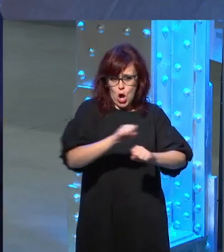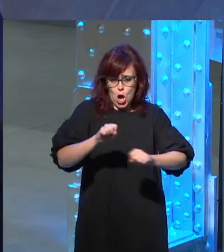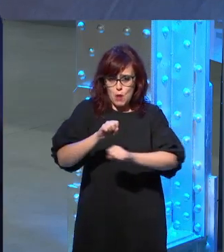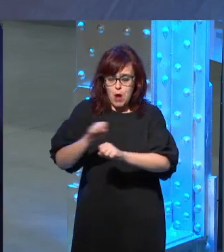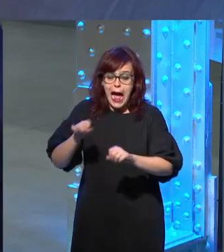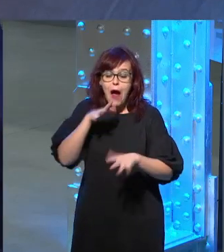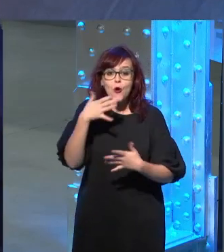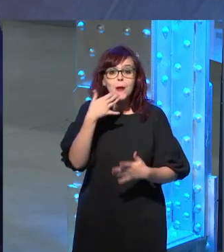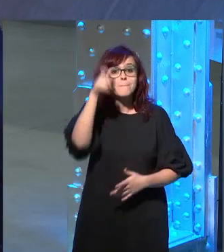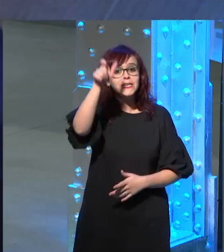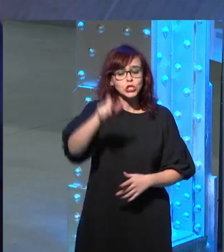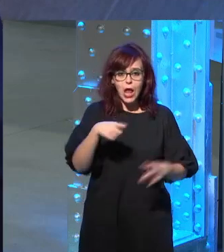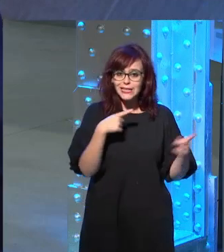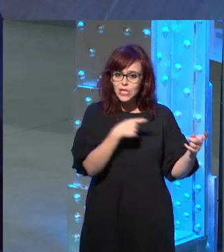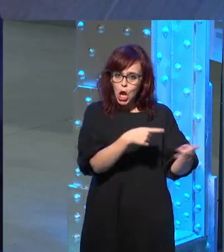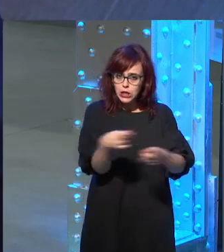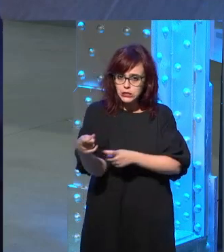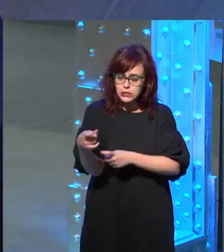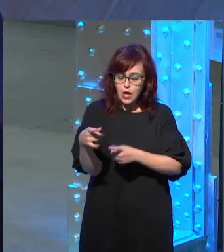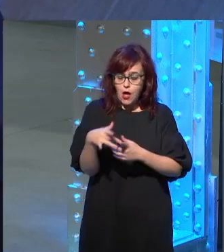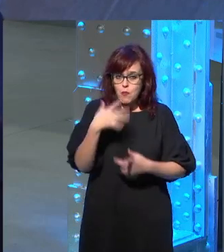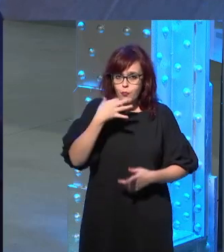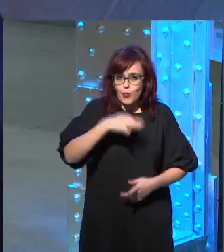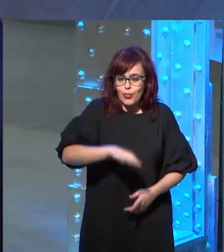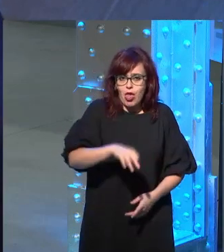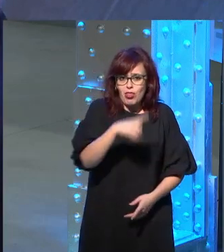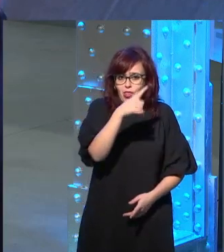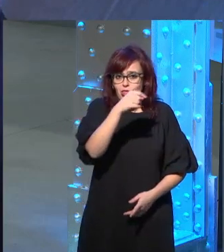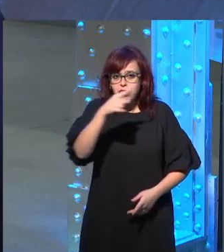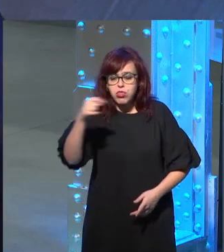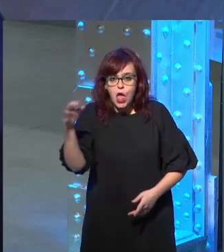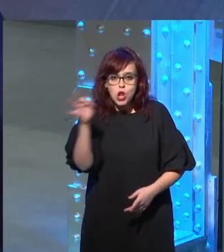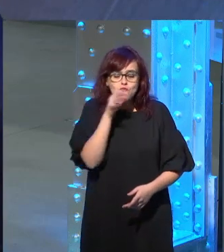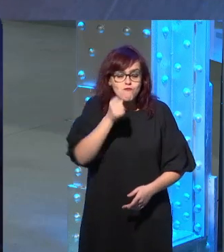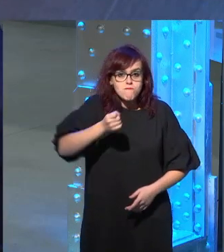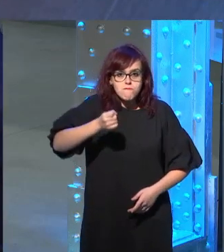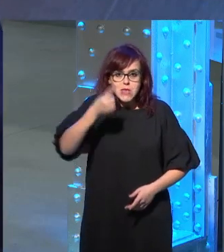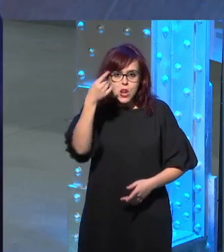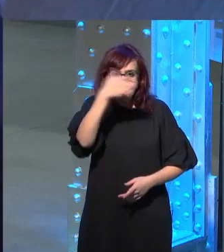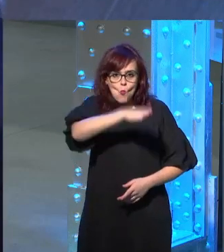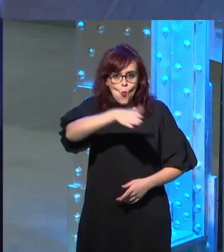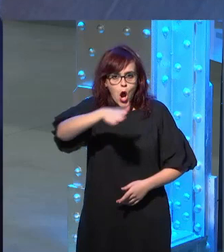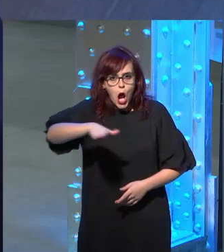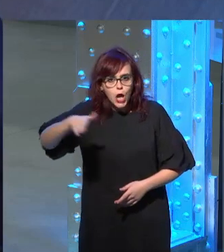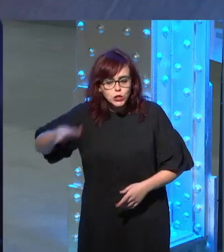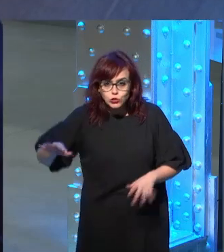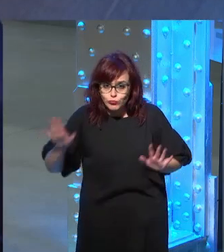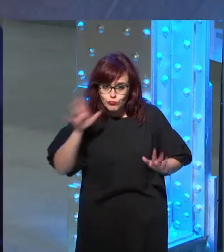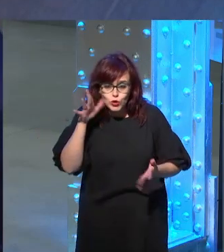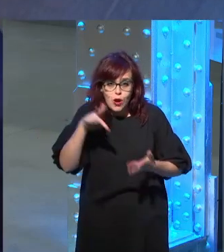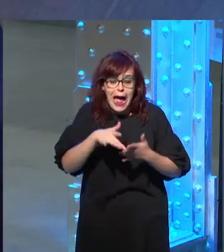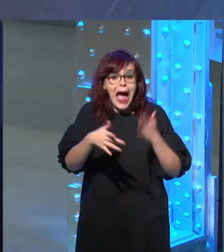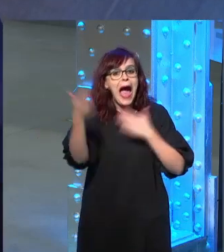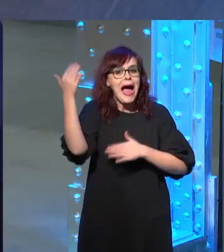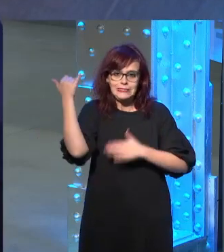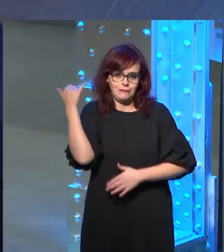un terrorista puede causar centenares o miles de muertos algo que el terrorismo